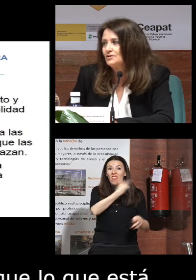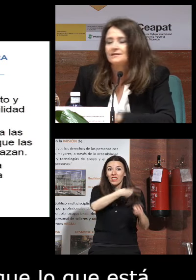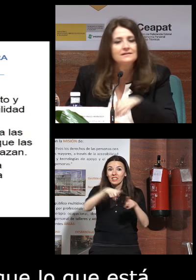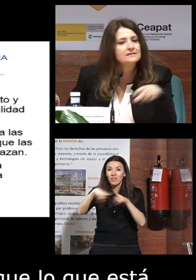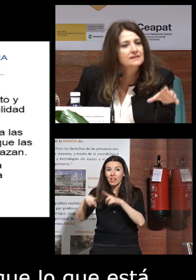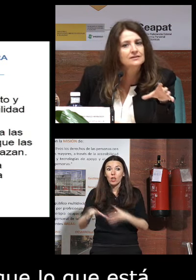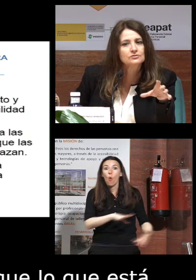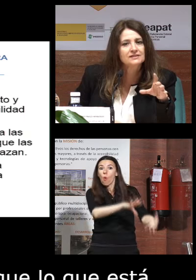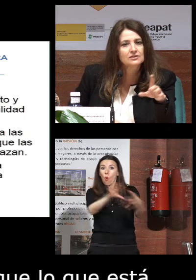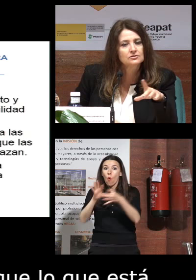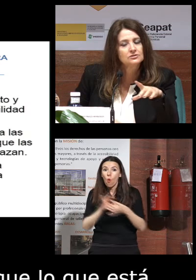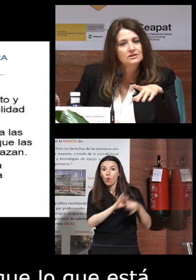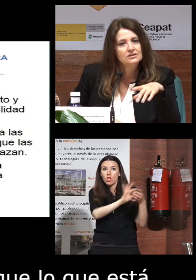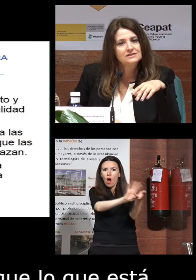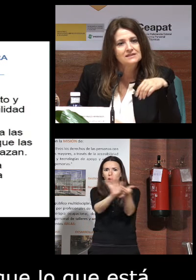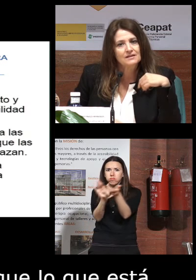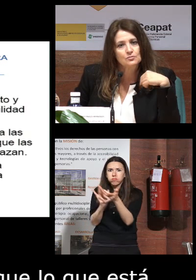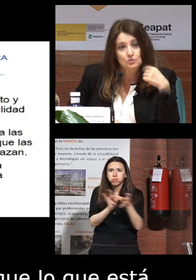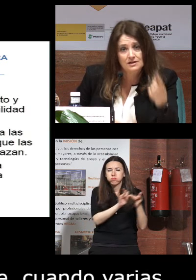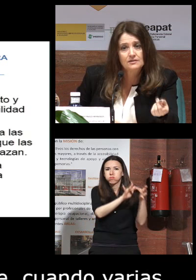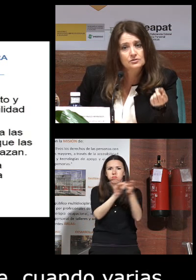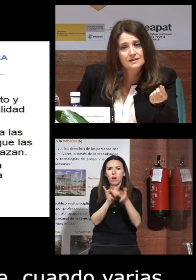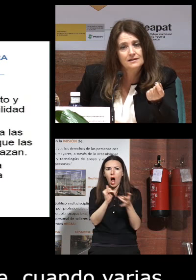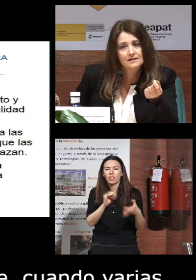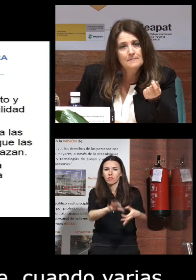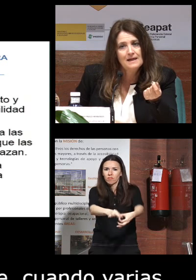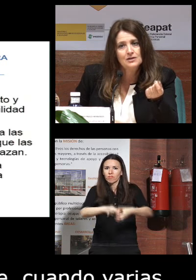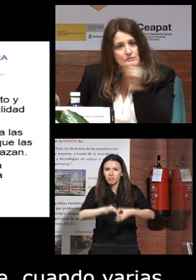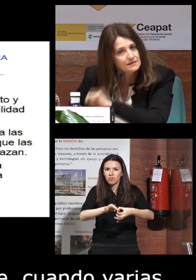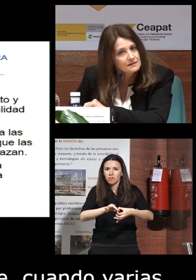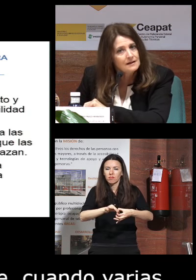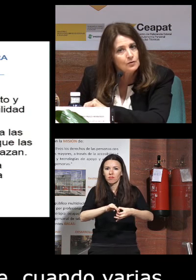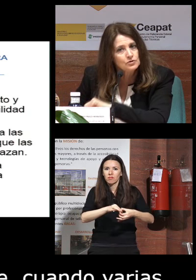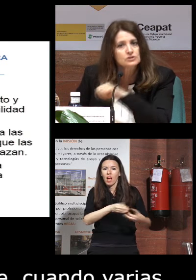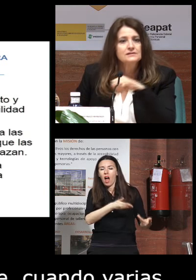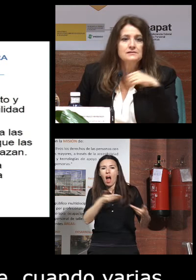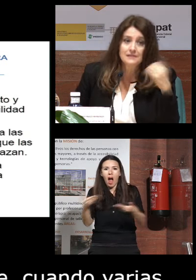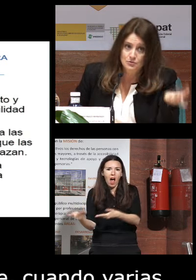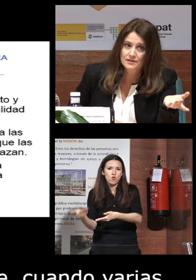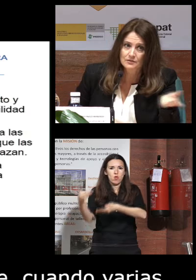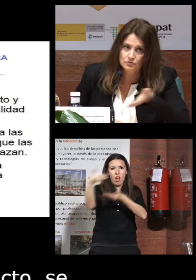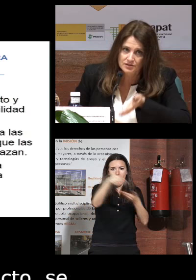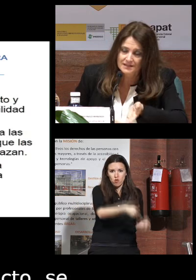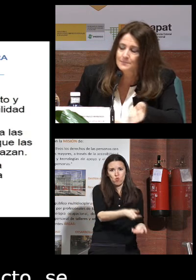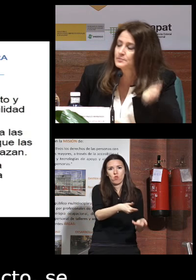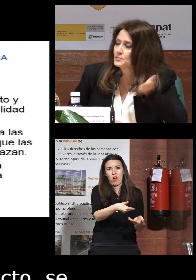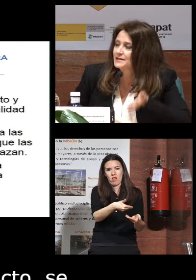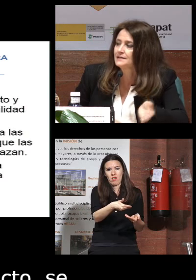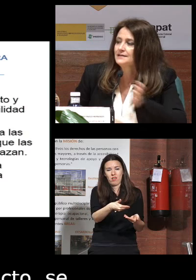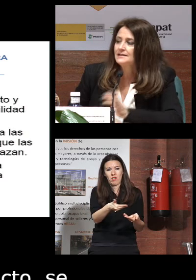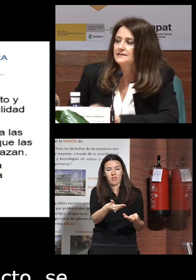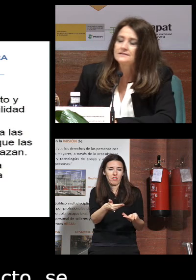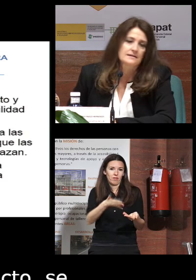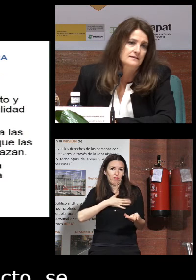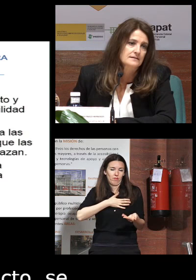unen y entran en contacto se establecen unos lazos que ayudan a unos y ayudan a otros en esa propia